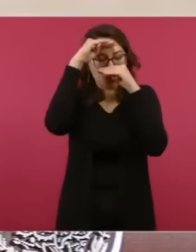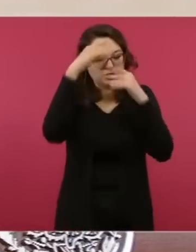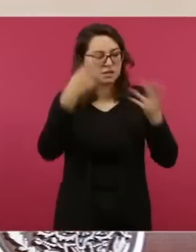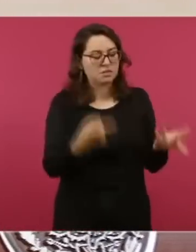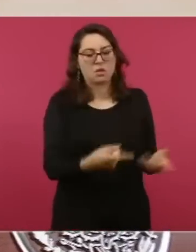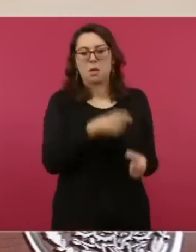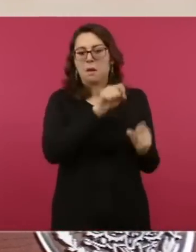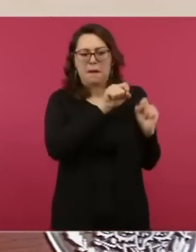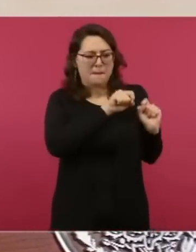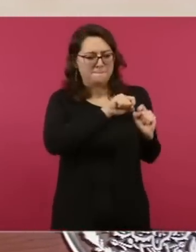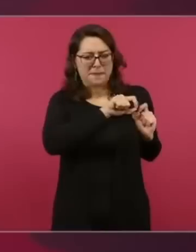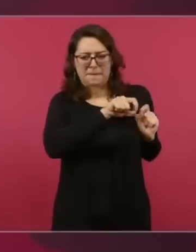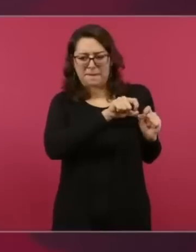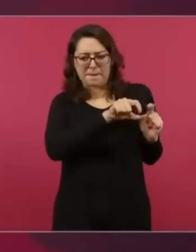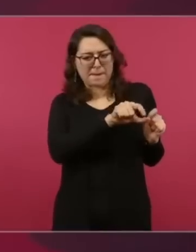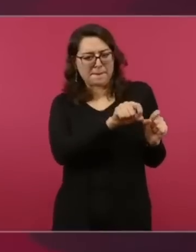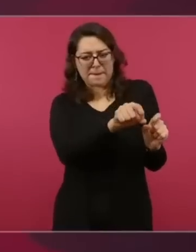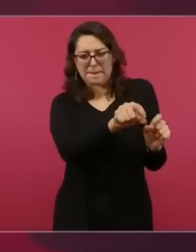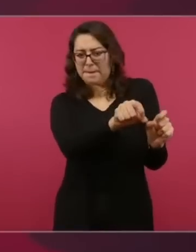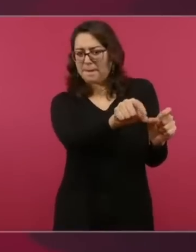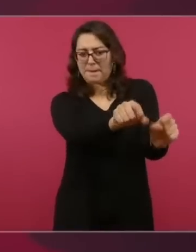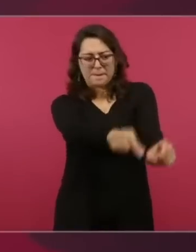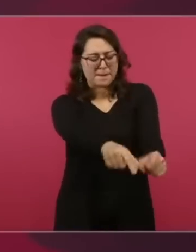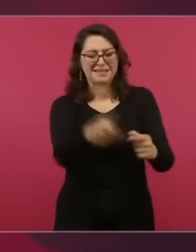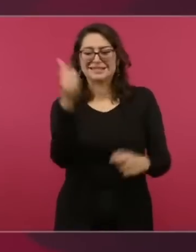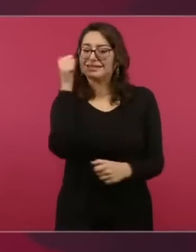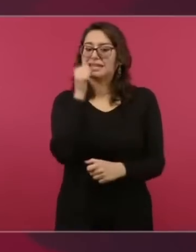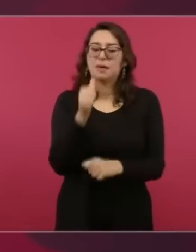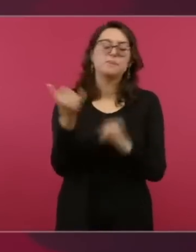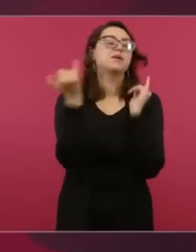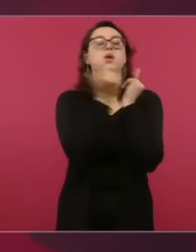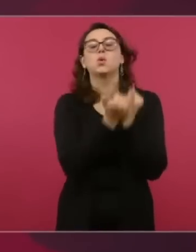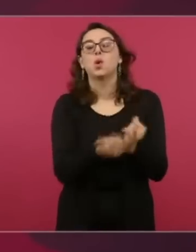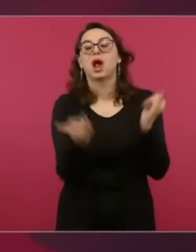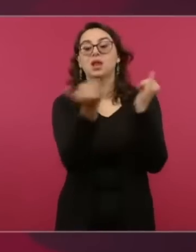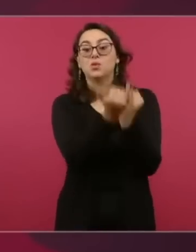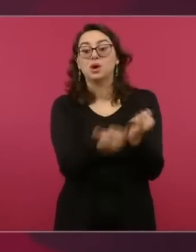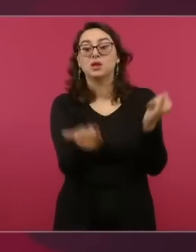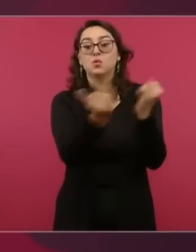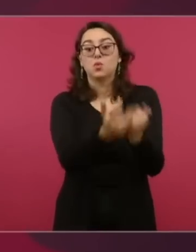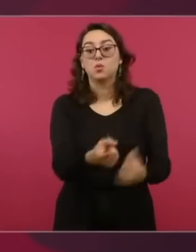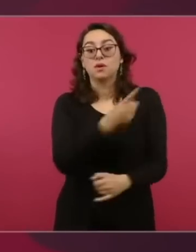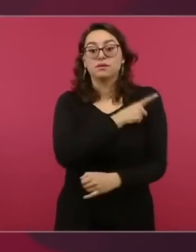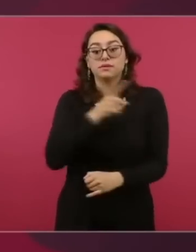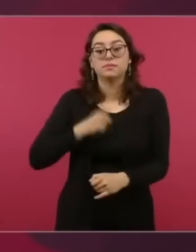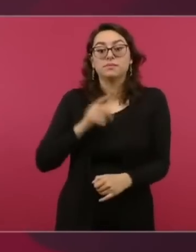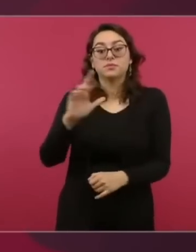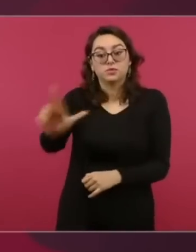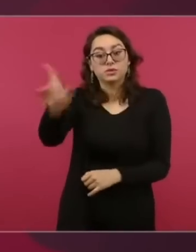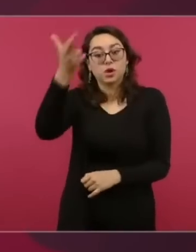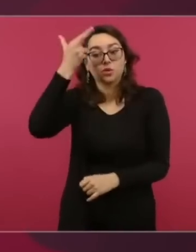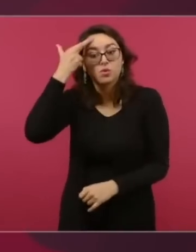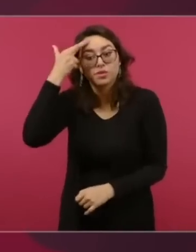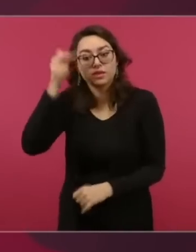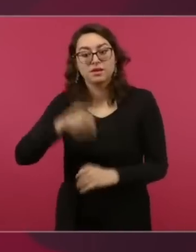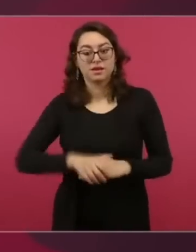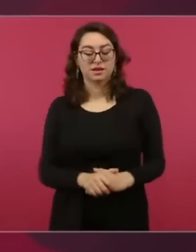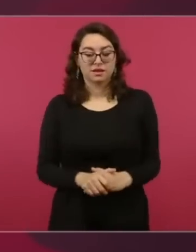República, después de